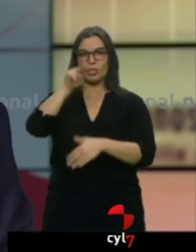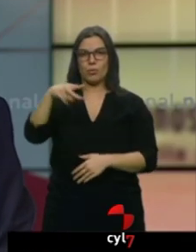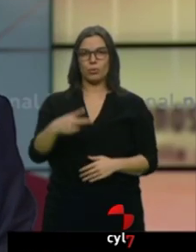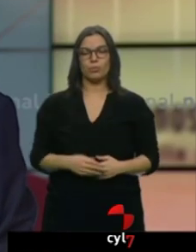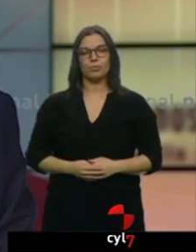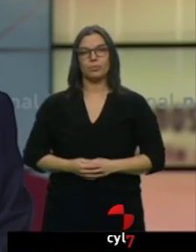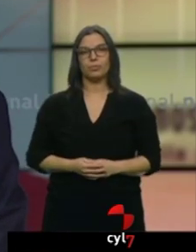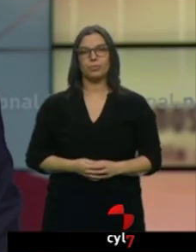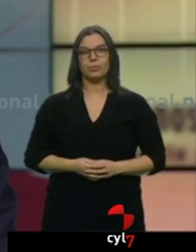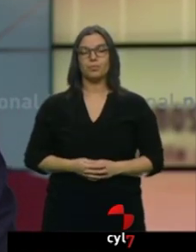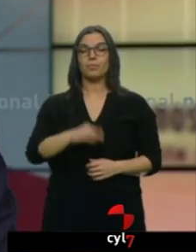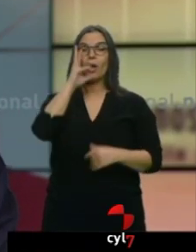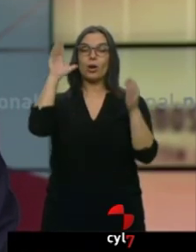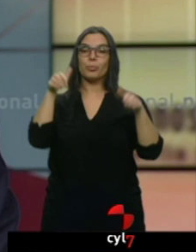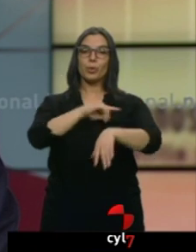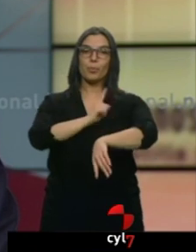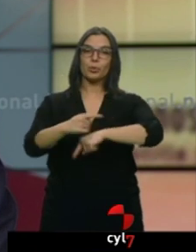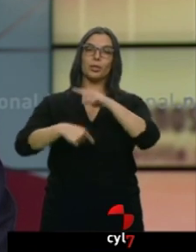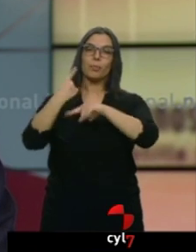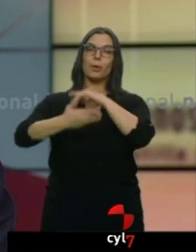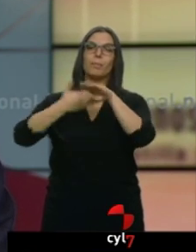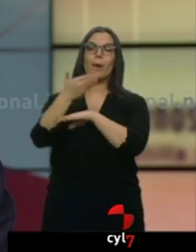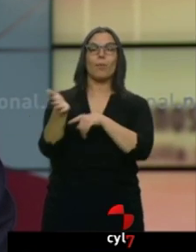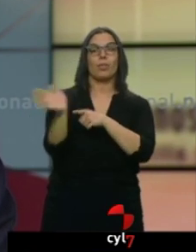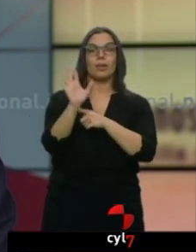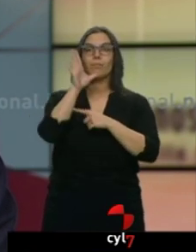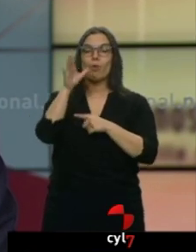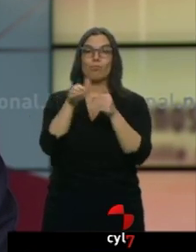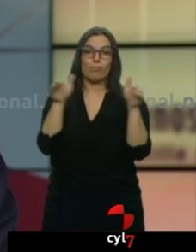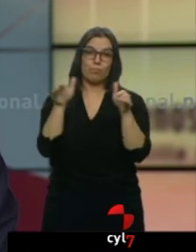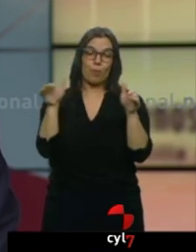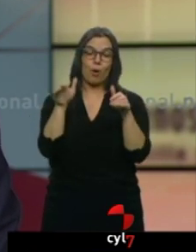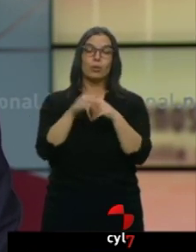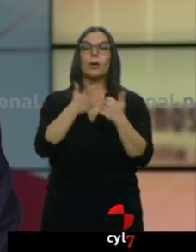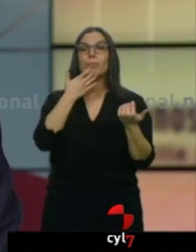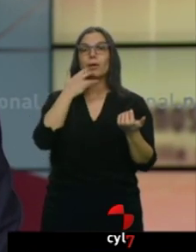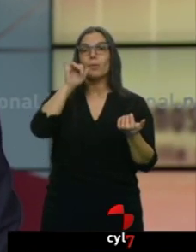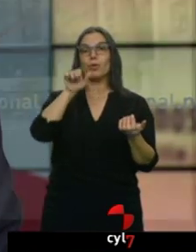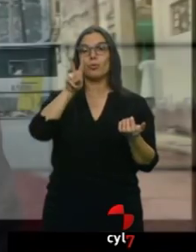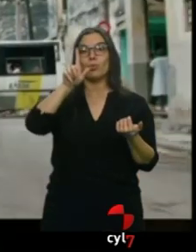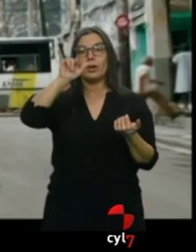Llegan los deportes y después nos iremos al cine porque llegan los estrenos, entre ellos Juli, de Iziar Boyain.